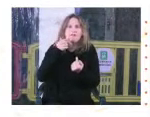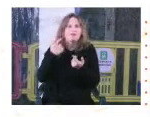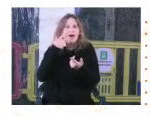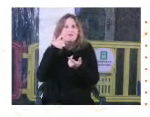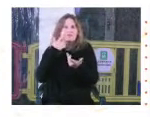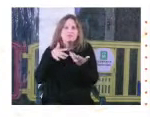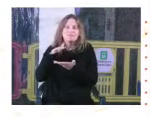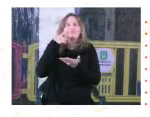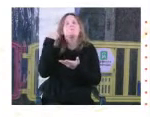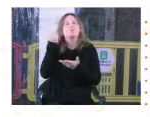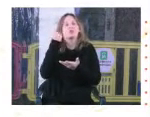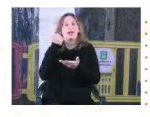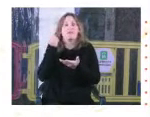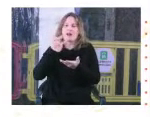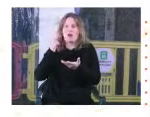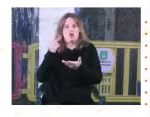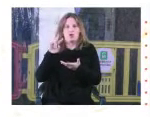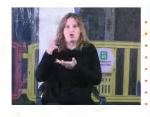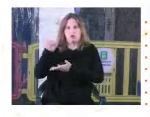importante para ambas partes.